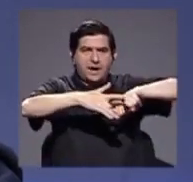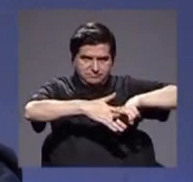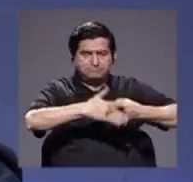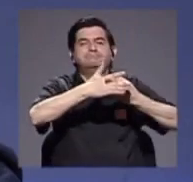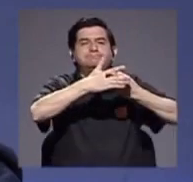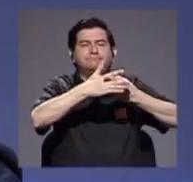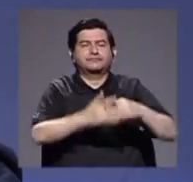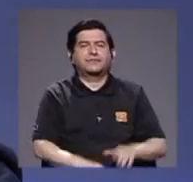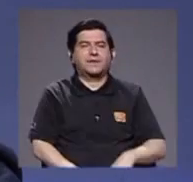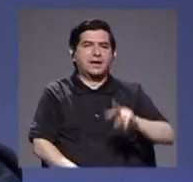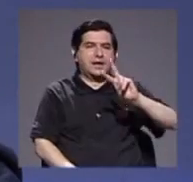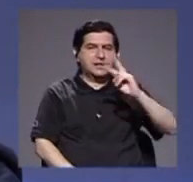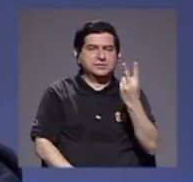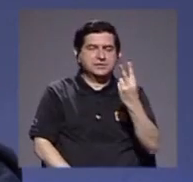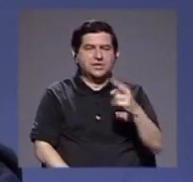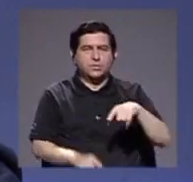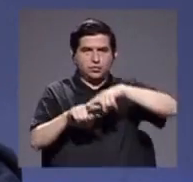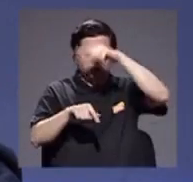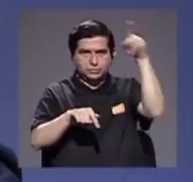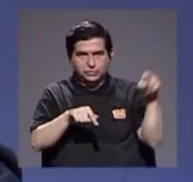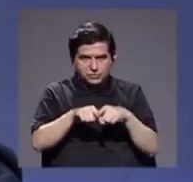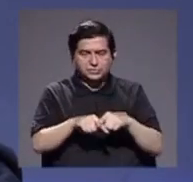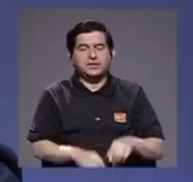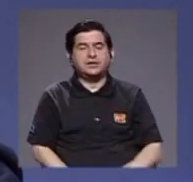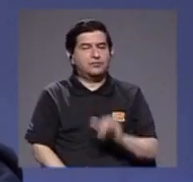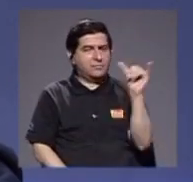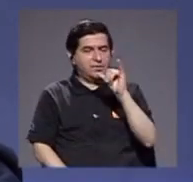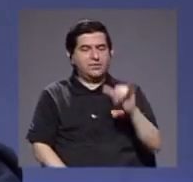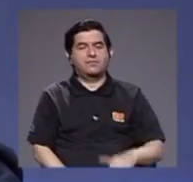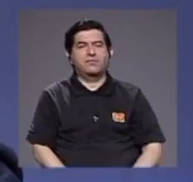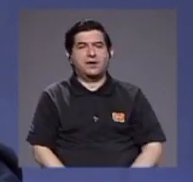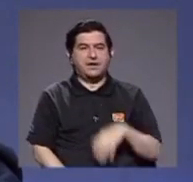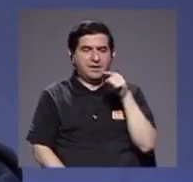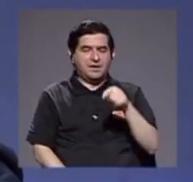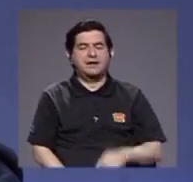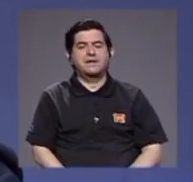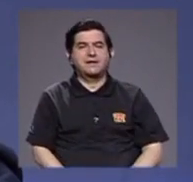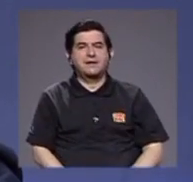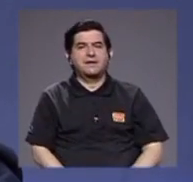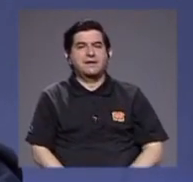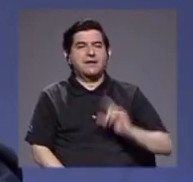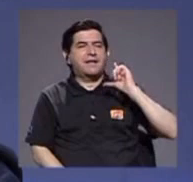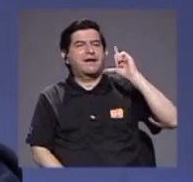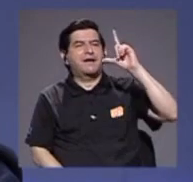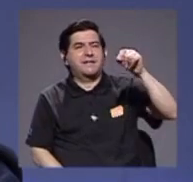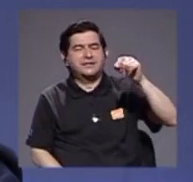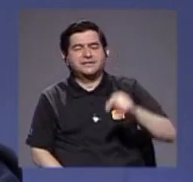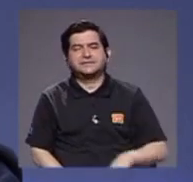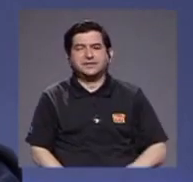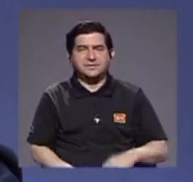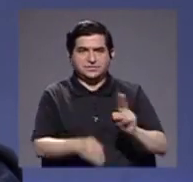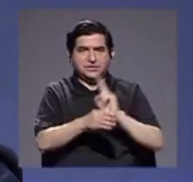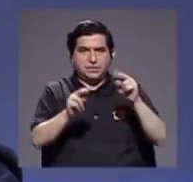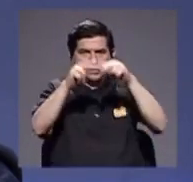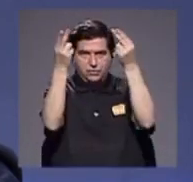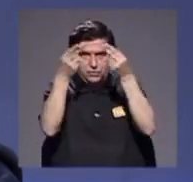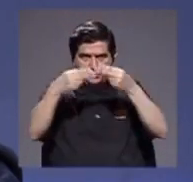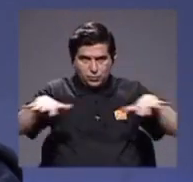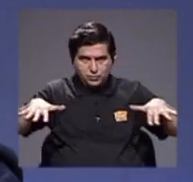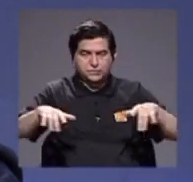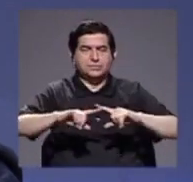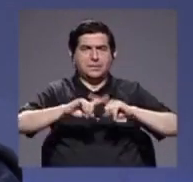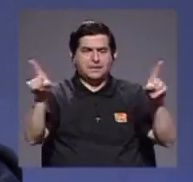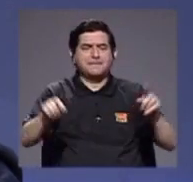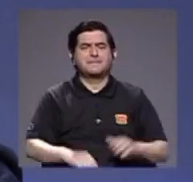su segundo semestre también a distancia, pero este tema de la distancia